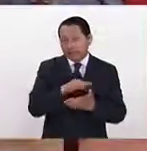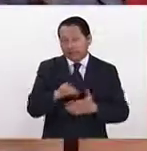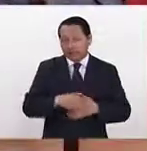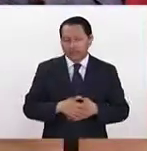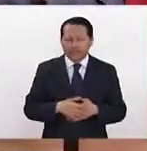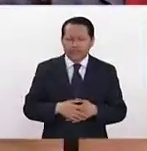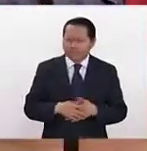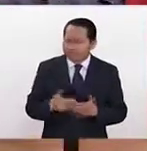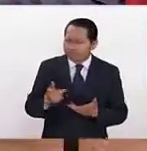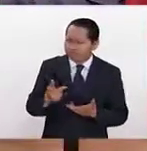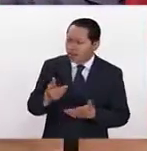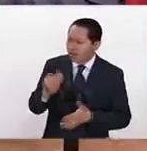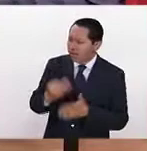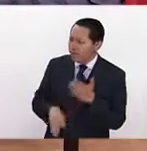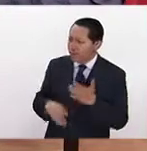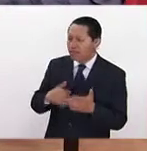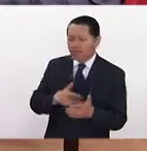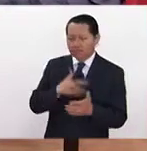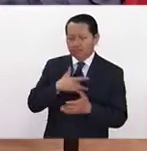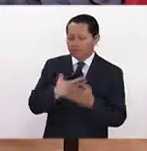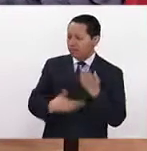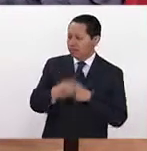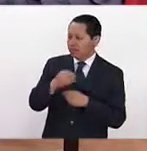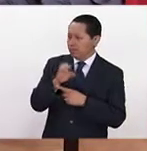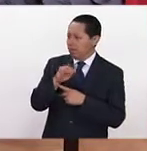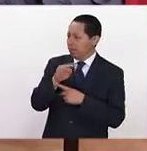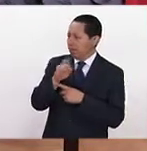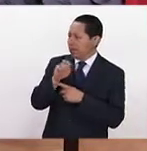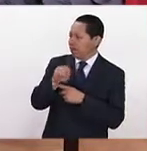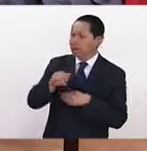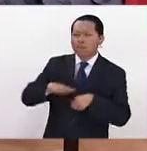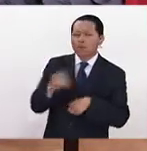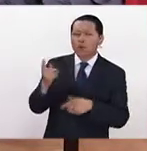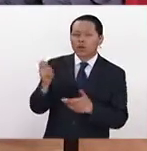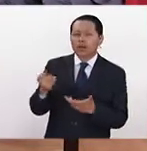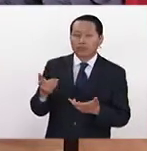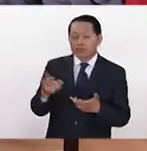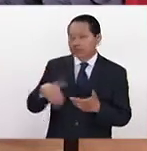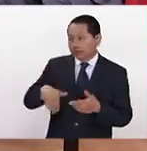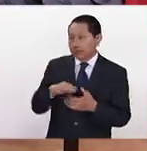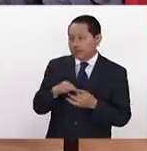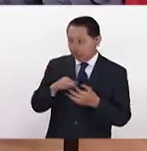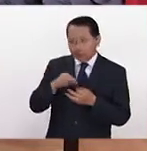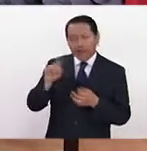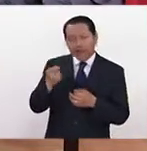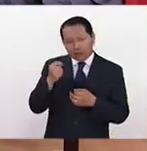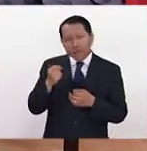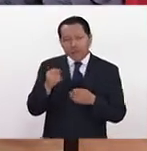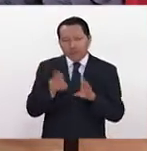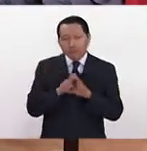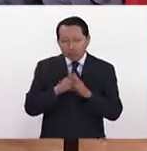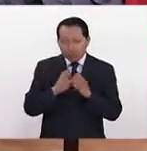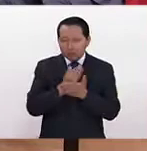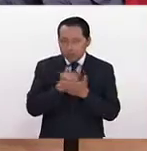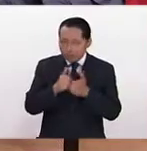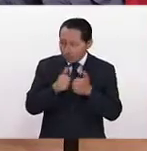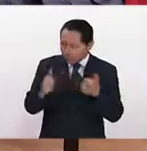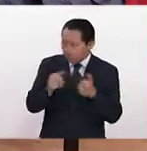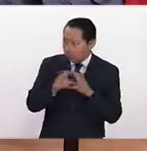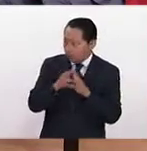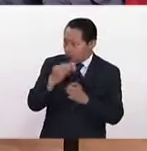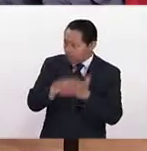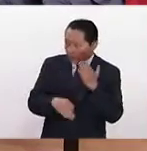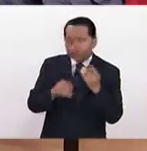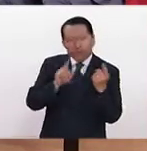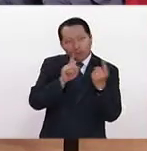¿a qué la atribuye? Ya hablabas de la cuestión de la tecnología que sí te aparta, ¿no? Y no hay esa